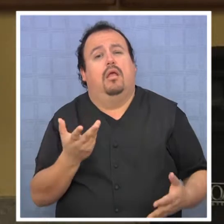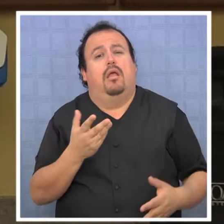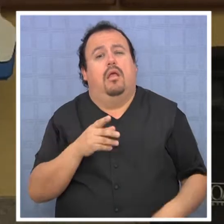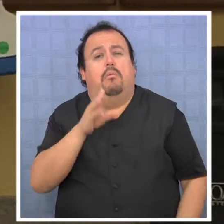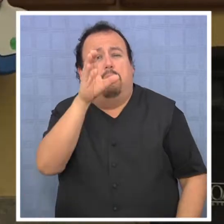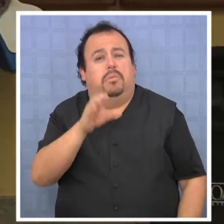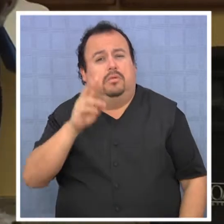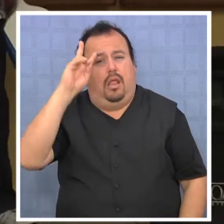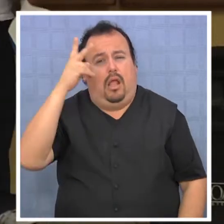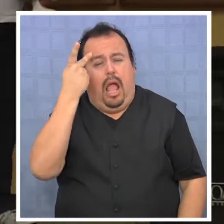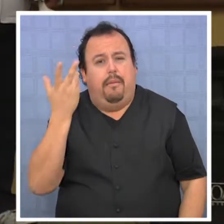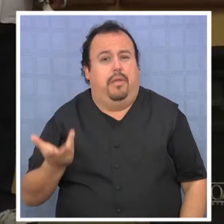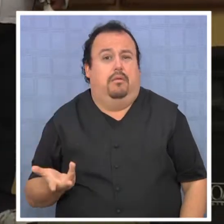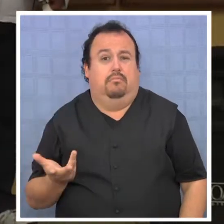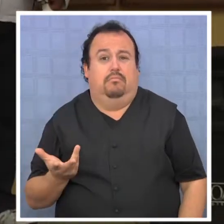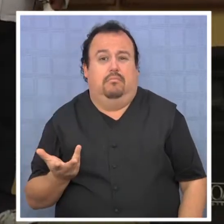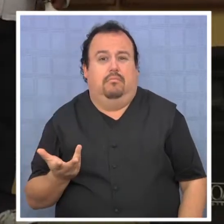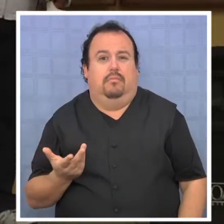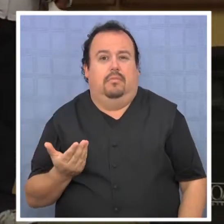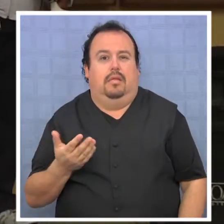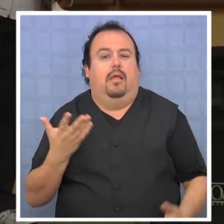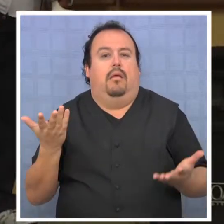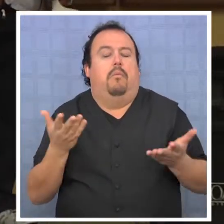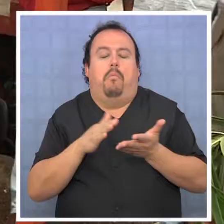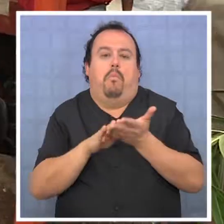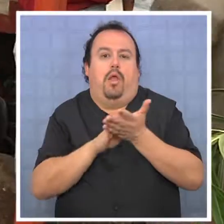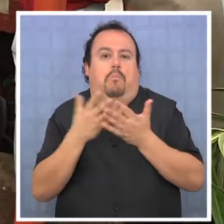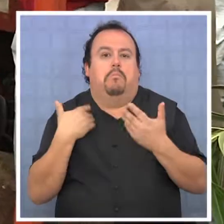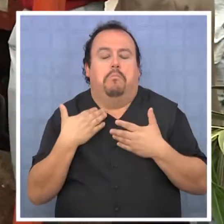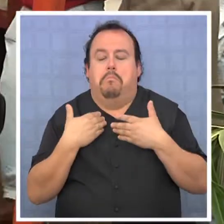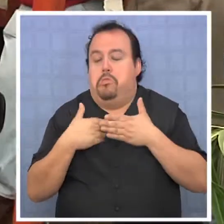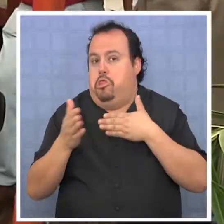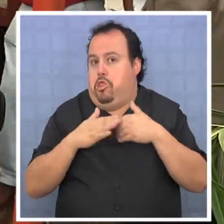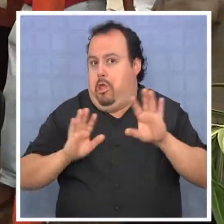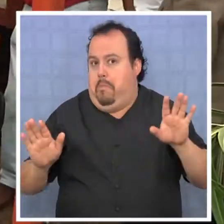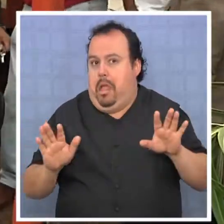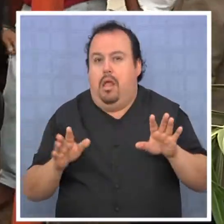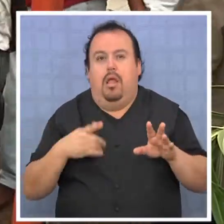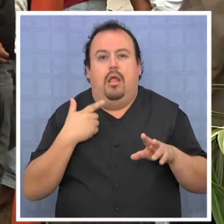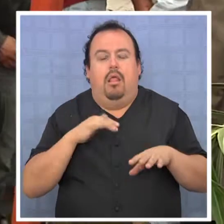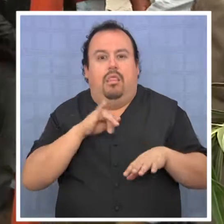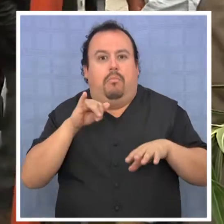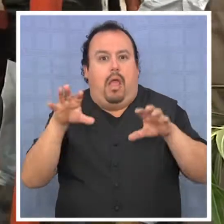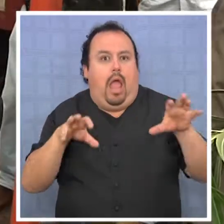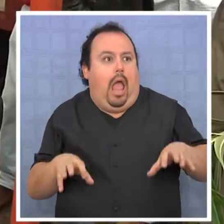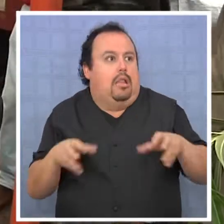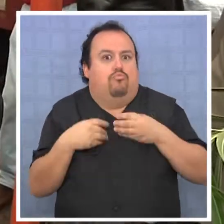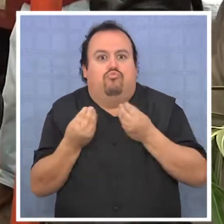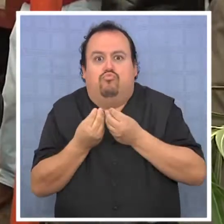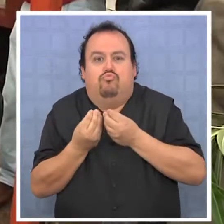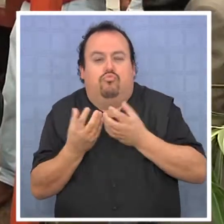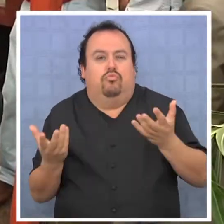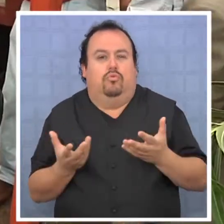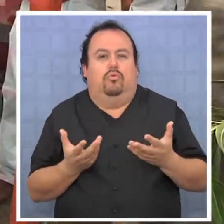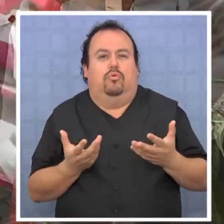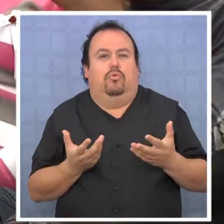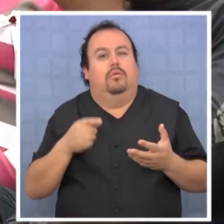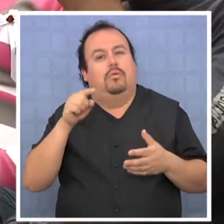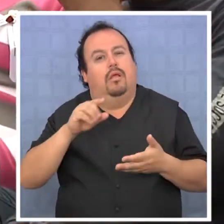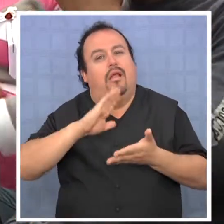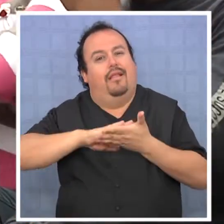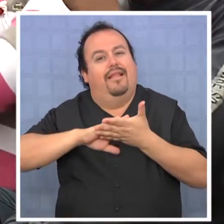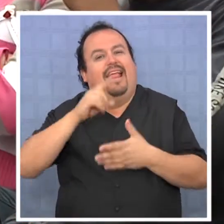ser que una persona de repente cambie bruscamente y de ser una persona como común y corriente empieza a tener niveles de actividad muy altos.